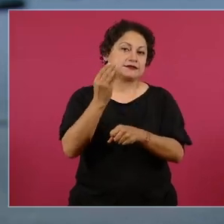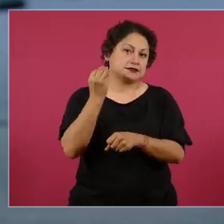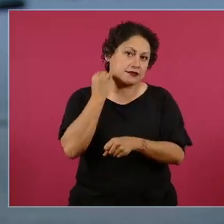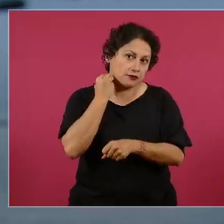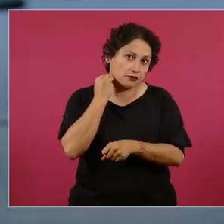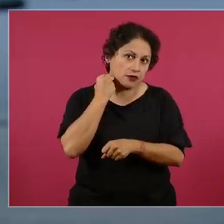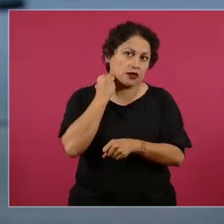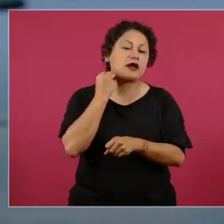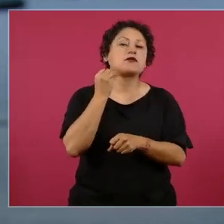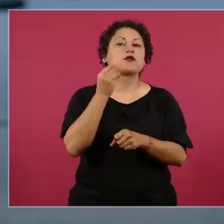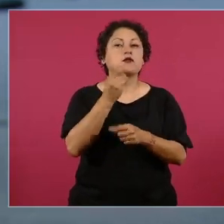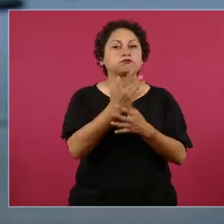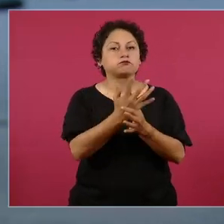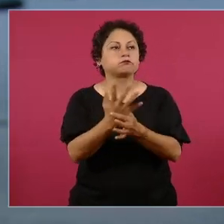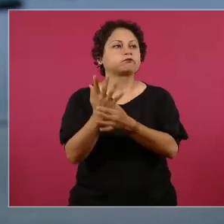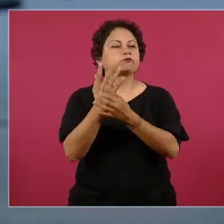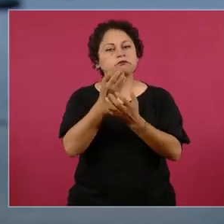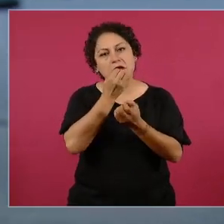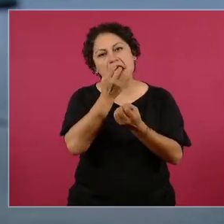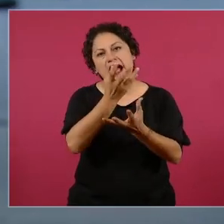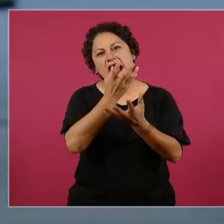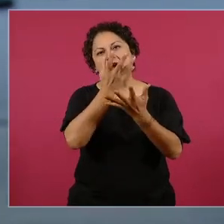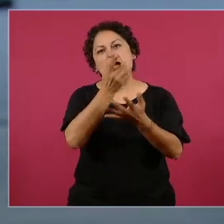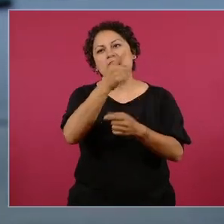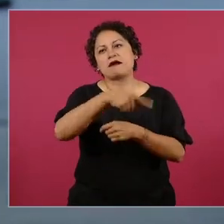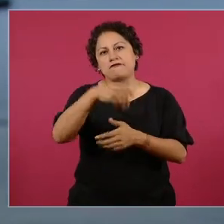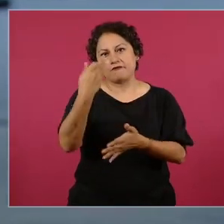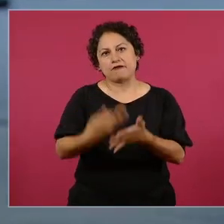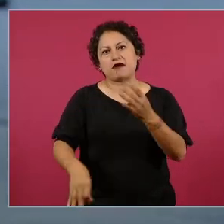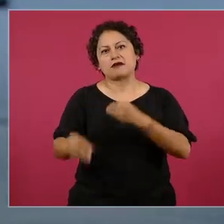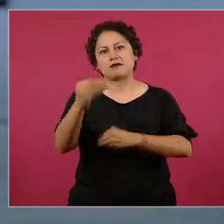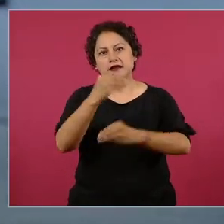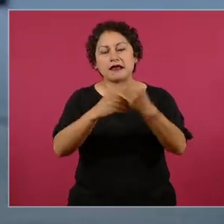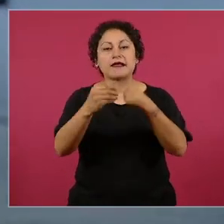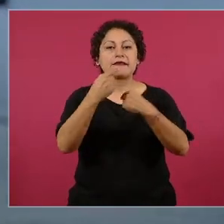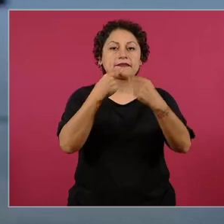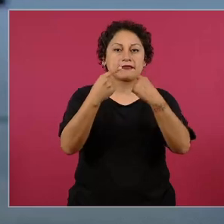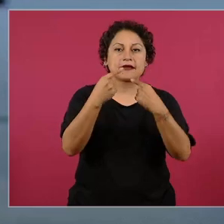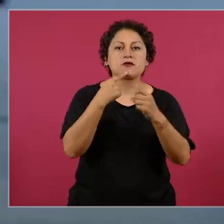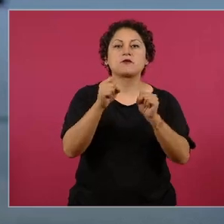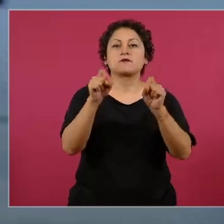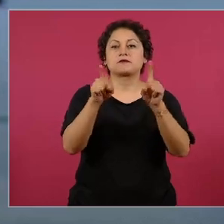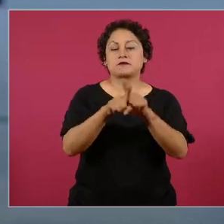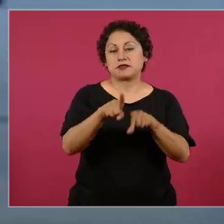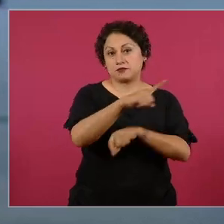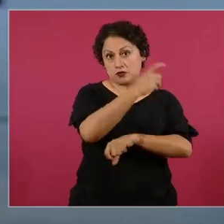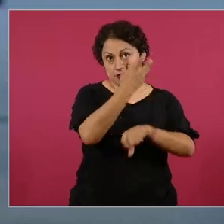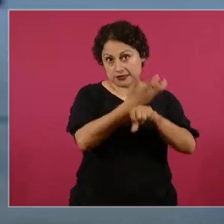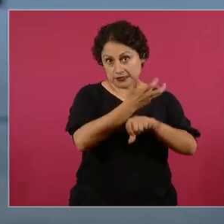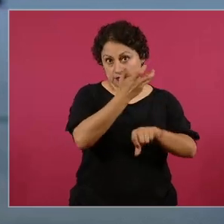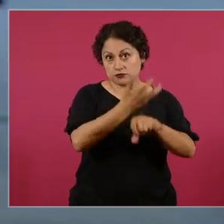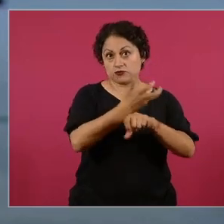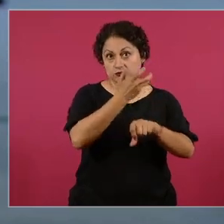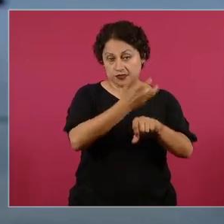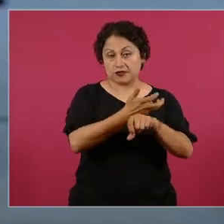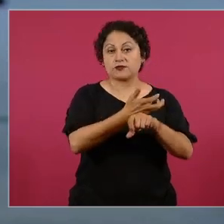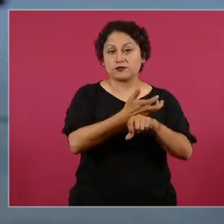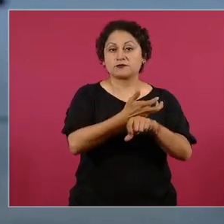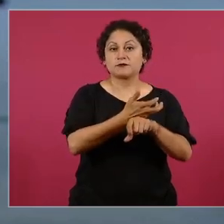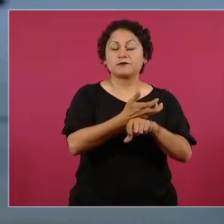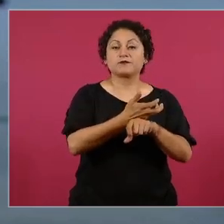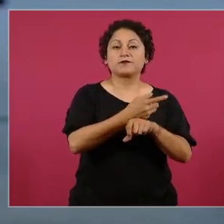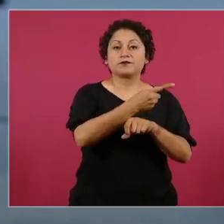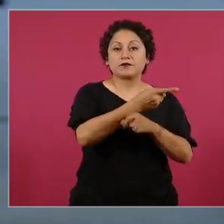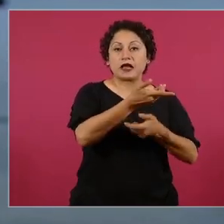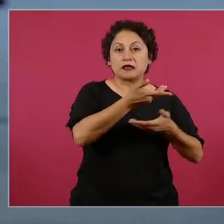hubo diálogo y también la cámara de comercio de Estados Unidos sigue insistiendo en que hay preocupaciones en materia de